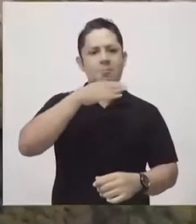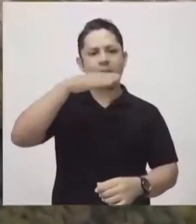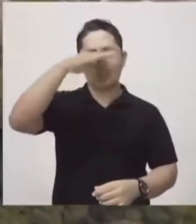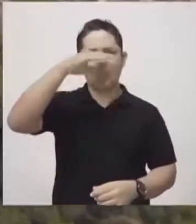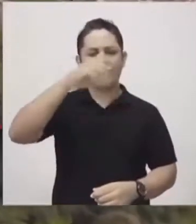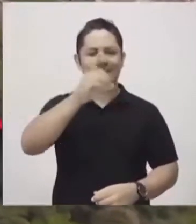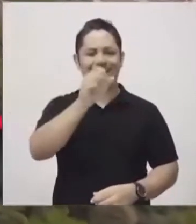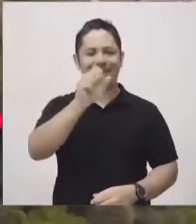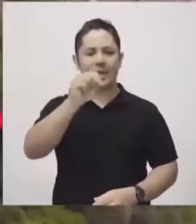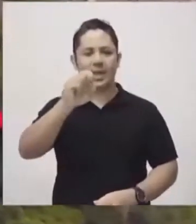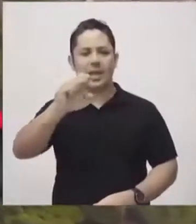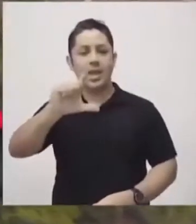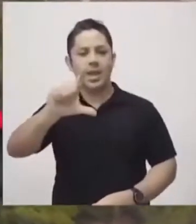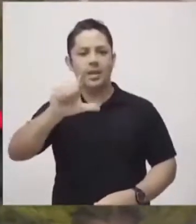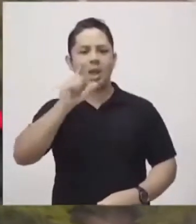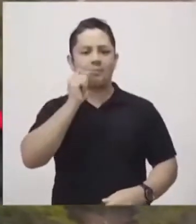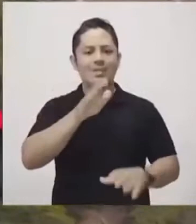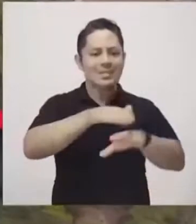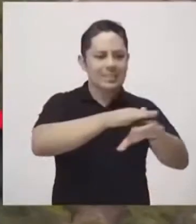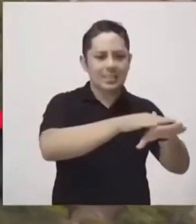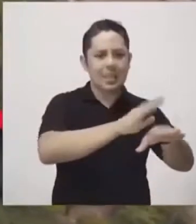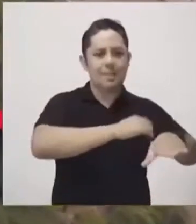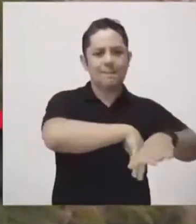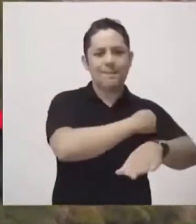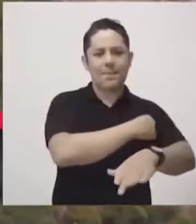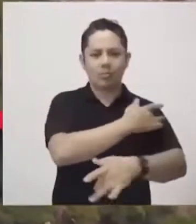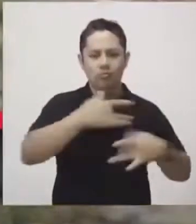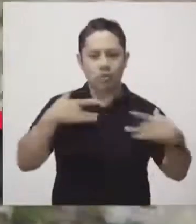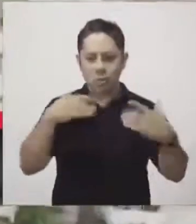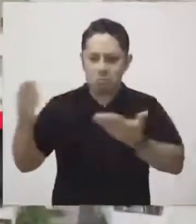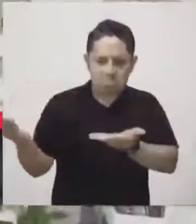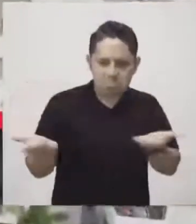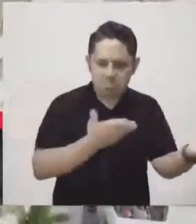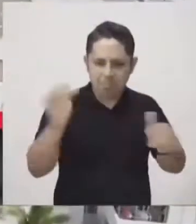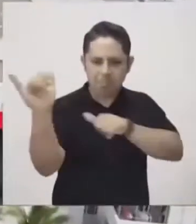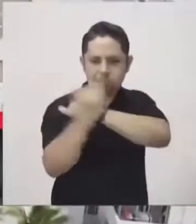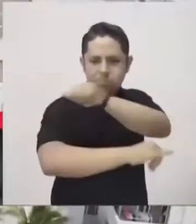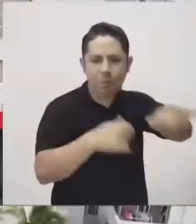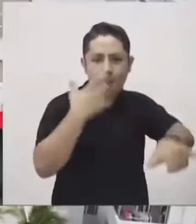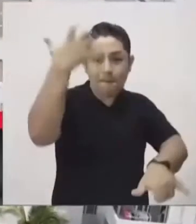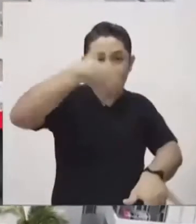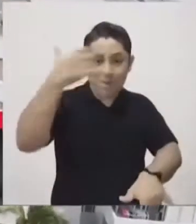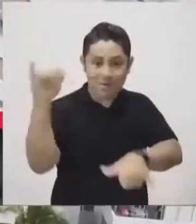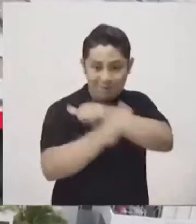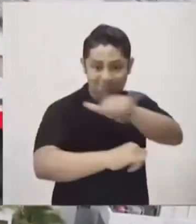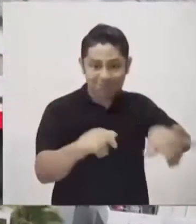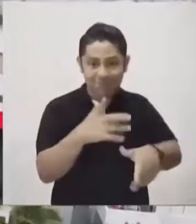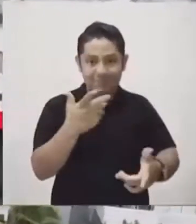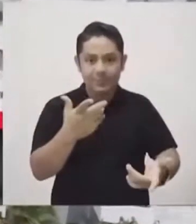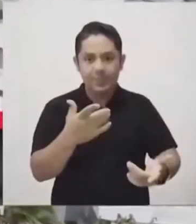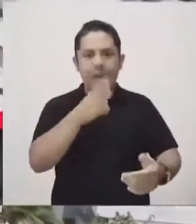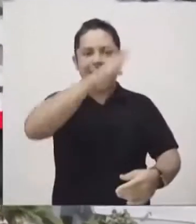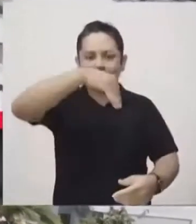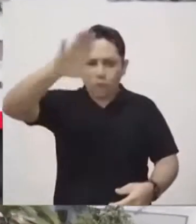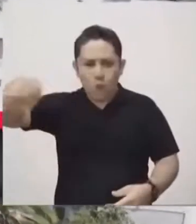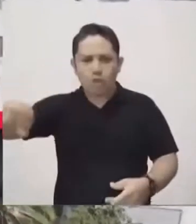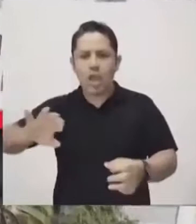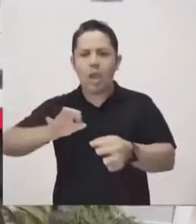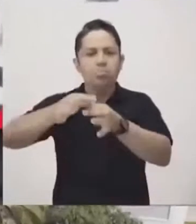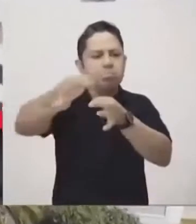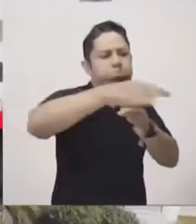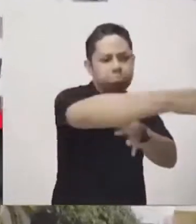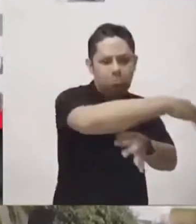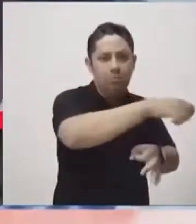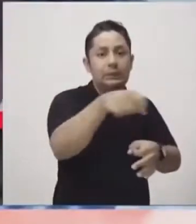y el departamento de Antioquia y otras regiones, entre las cuales se encuentra en el archipiélago de San Andrés. Lo que nos autorizó ya el